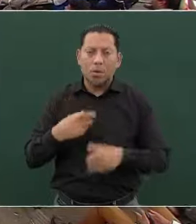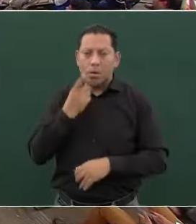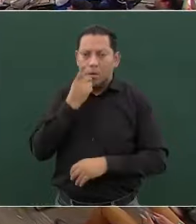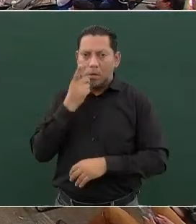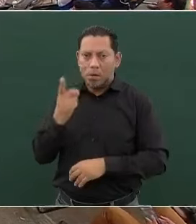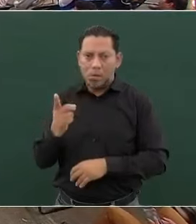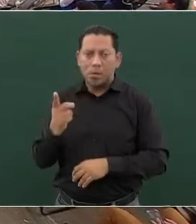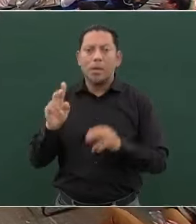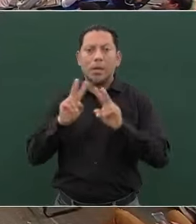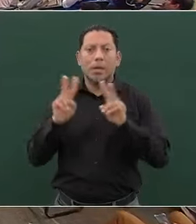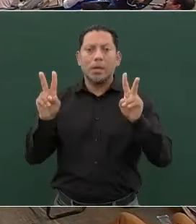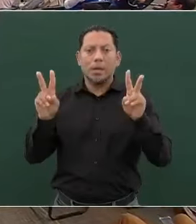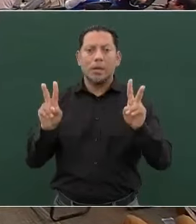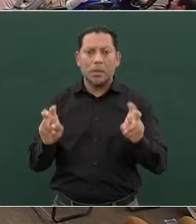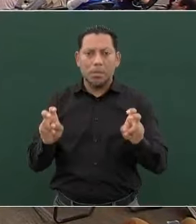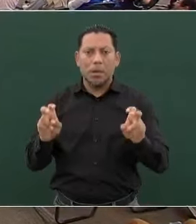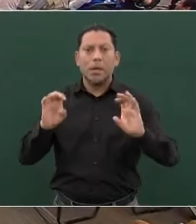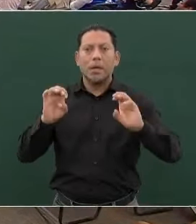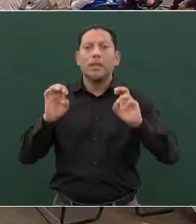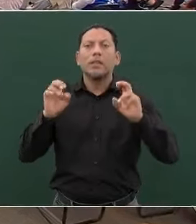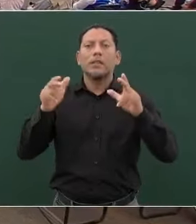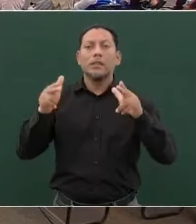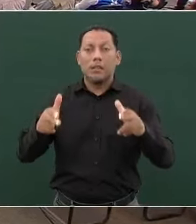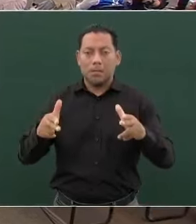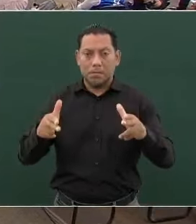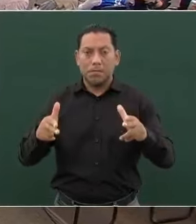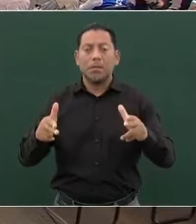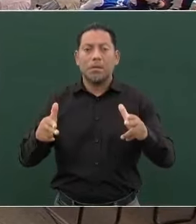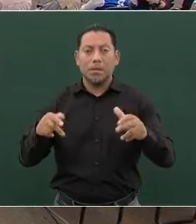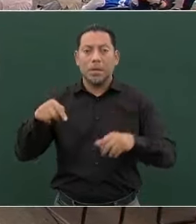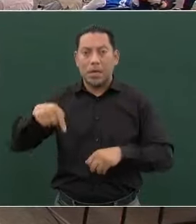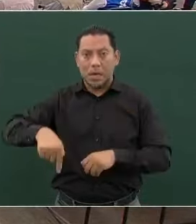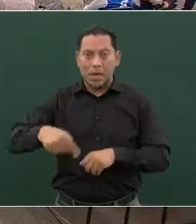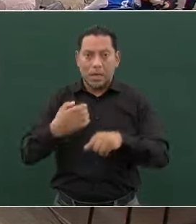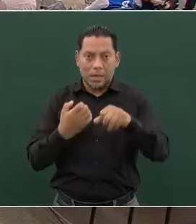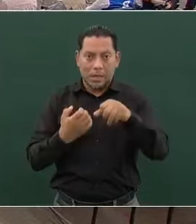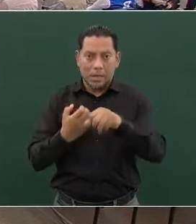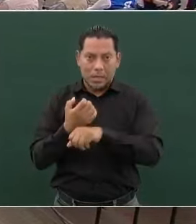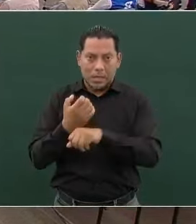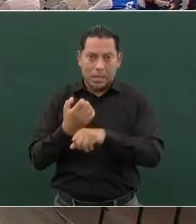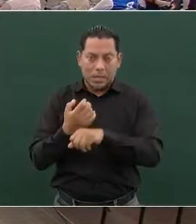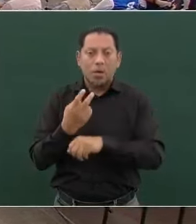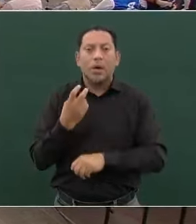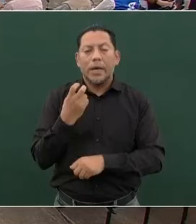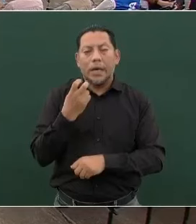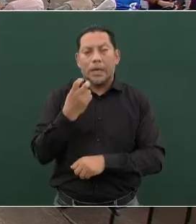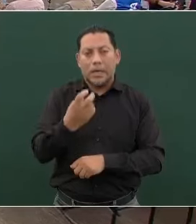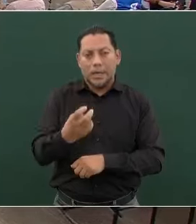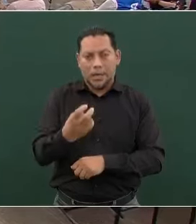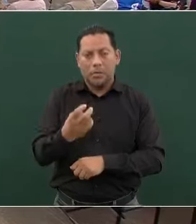materia de seguridad en Chiapas eso es lo que